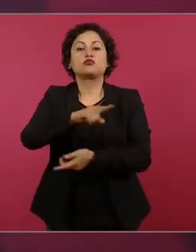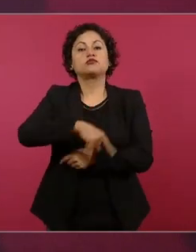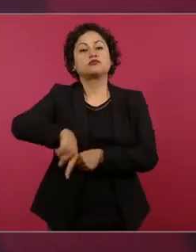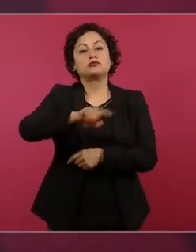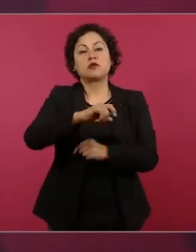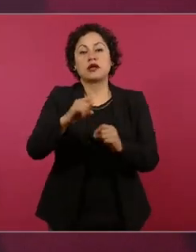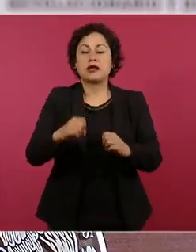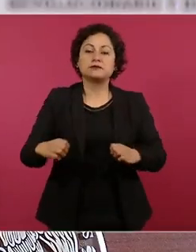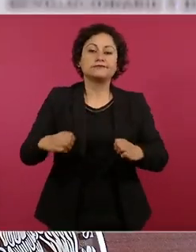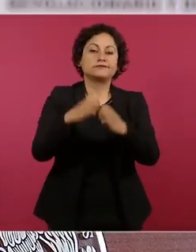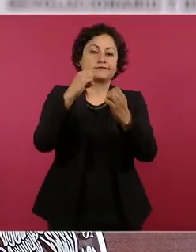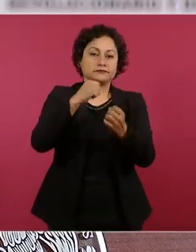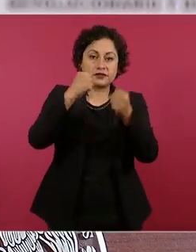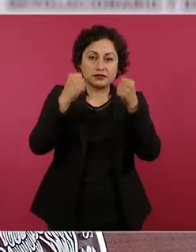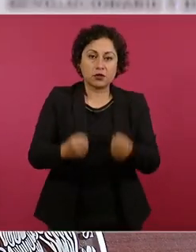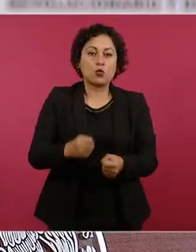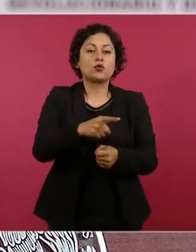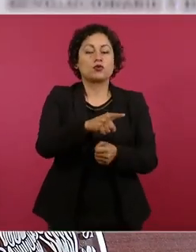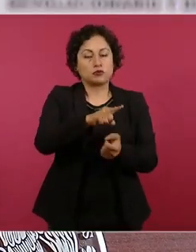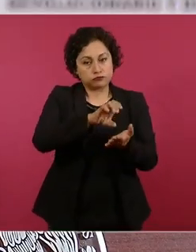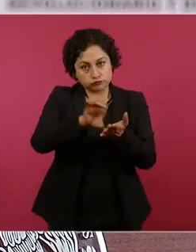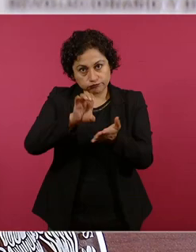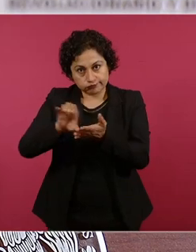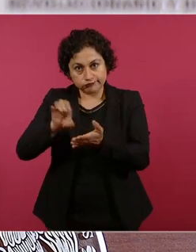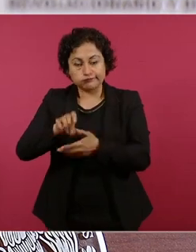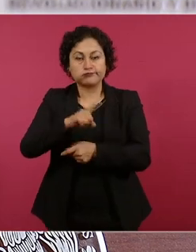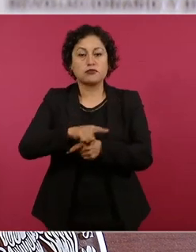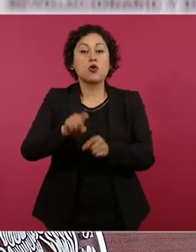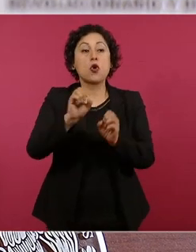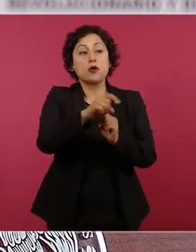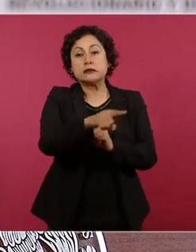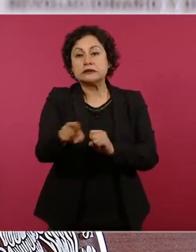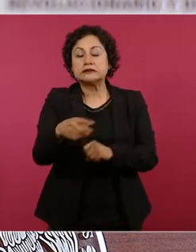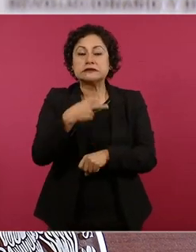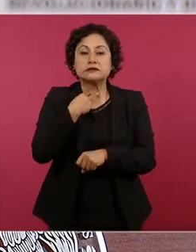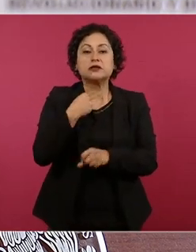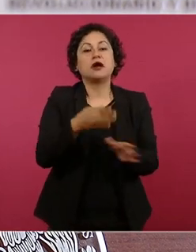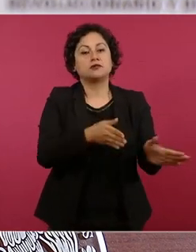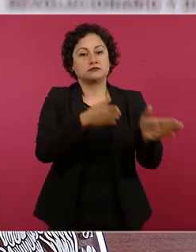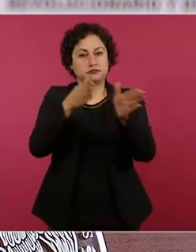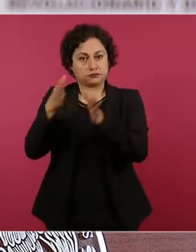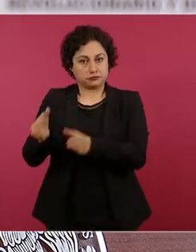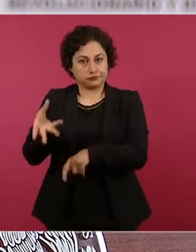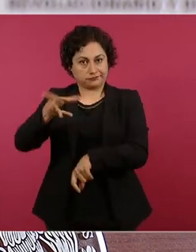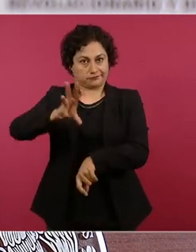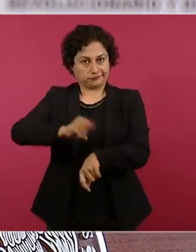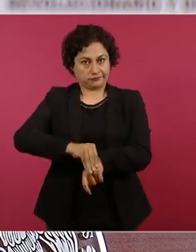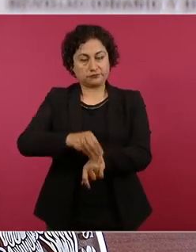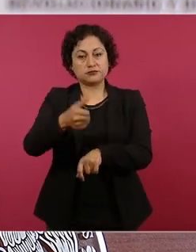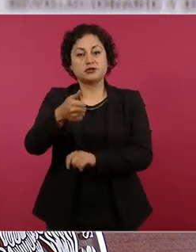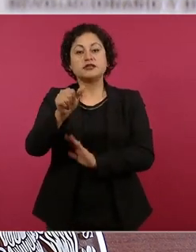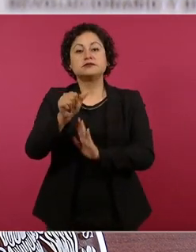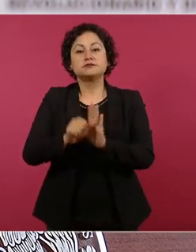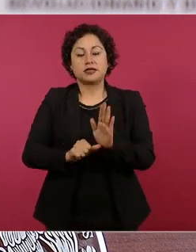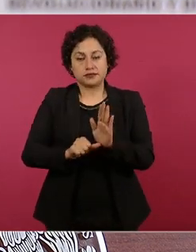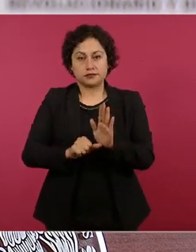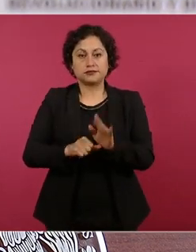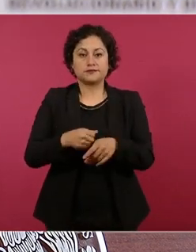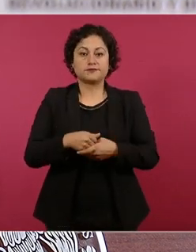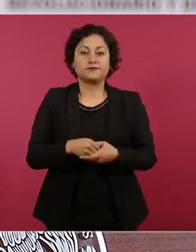créditos, prórrogas para estos créditos para iniciar a pagar en seis meses y también se han hecho